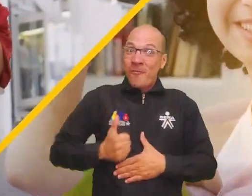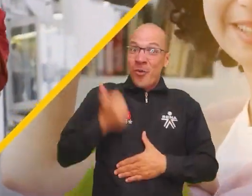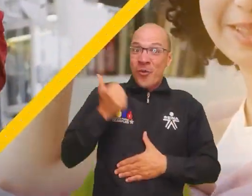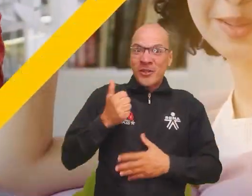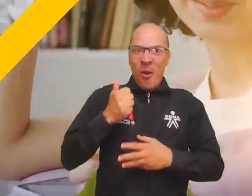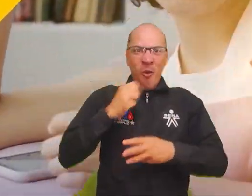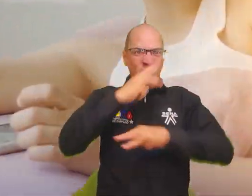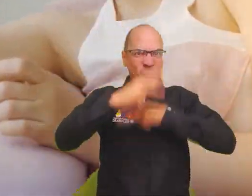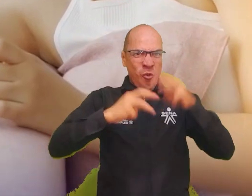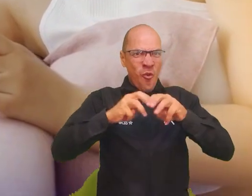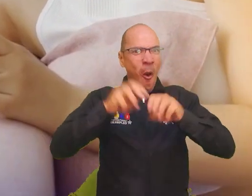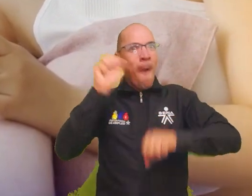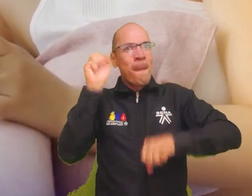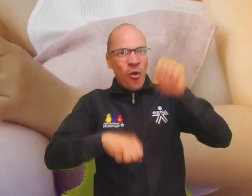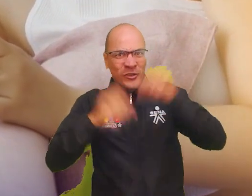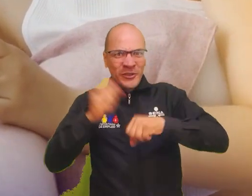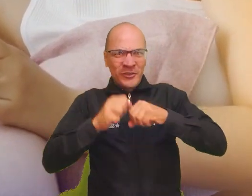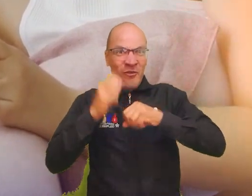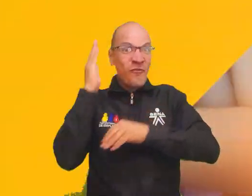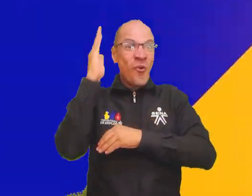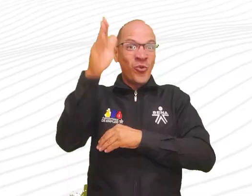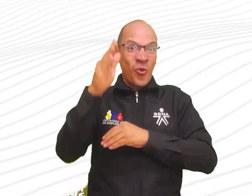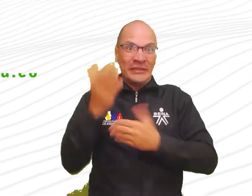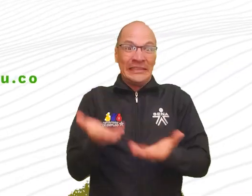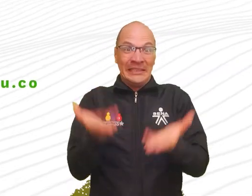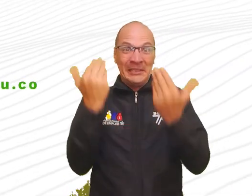de posibilidades para proyectar tu futuro.